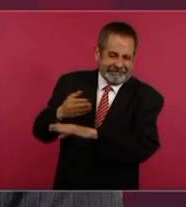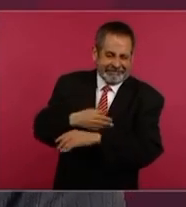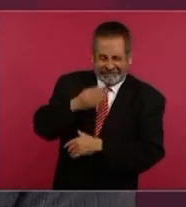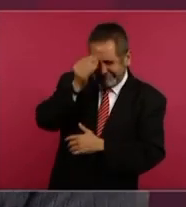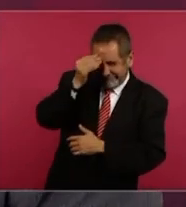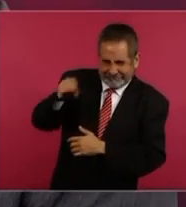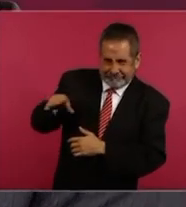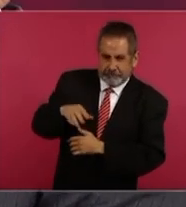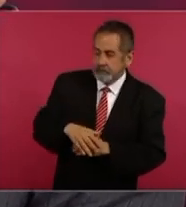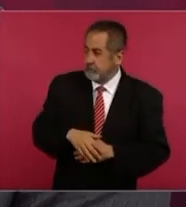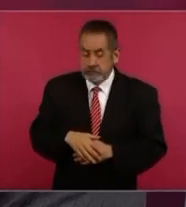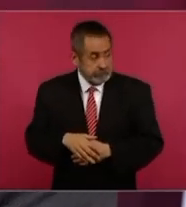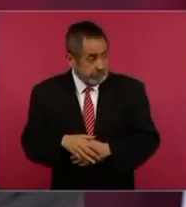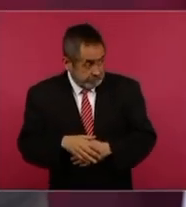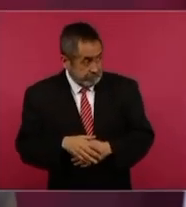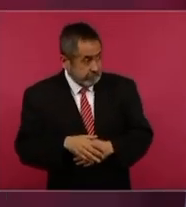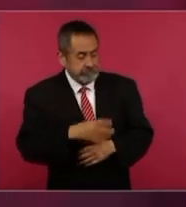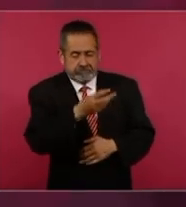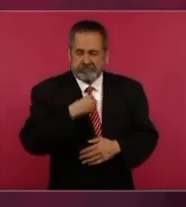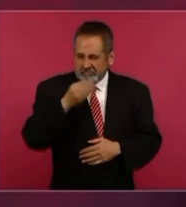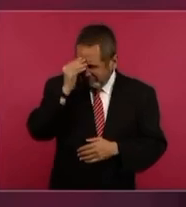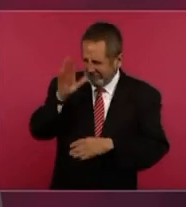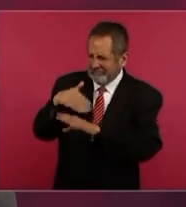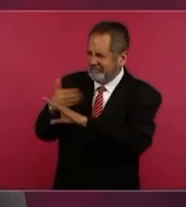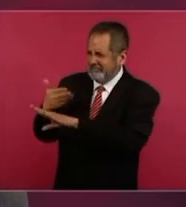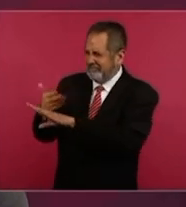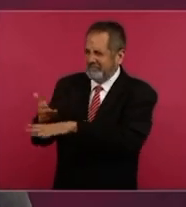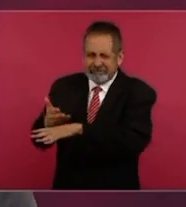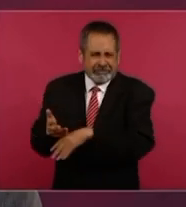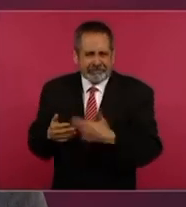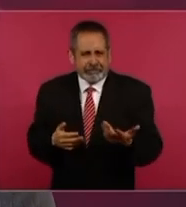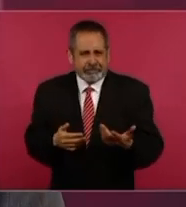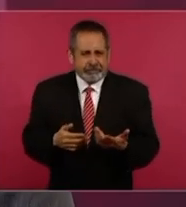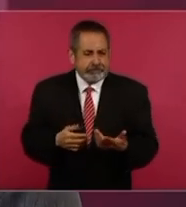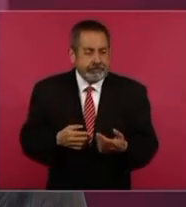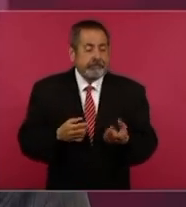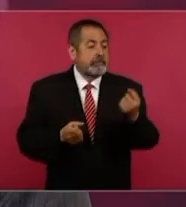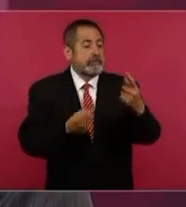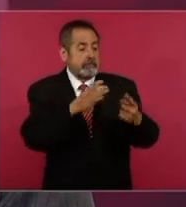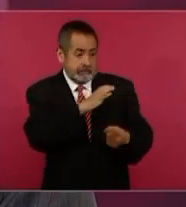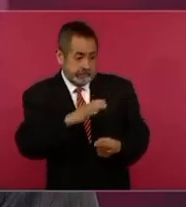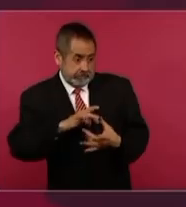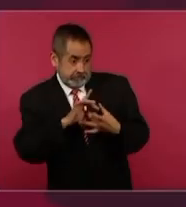se dedican a quemarle incienso a sus candidatos